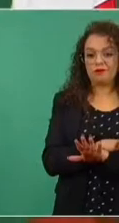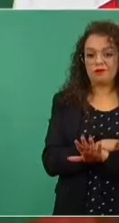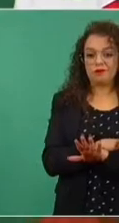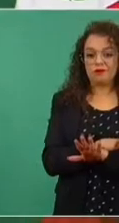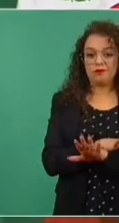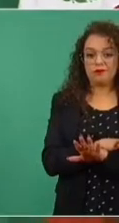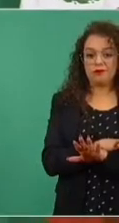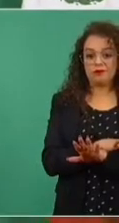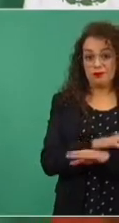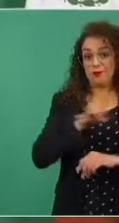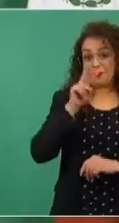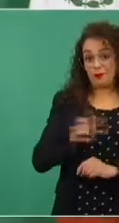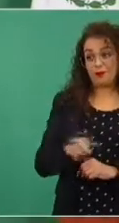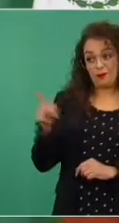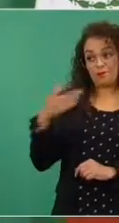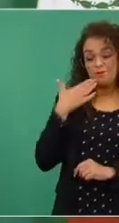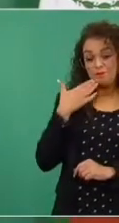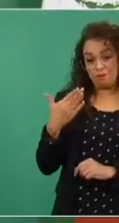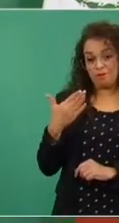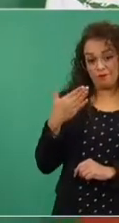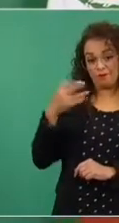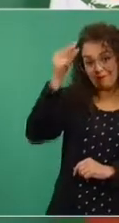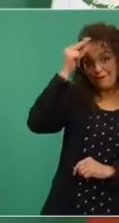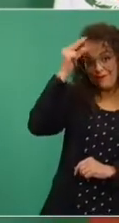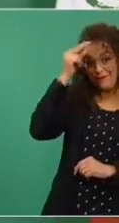sabias cambiar de opinión.